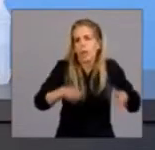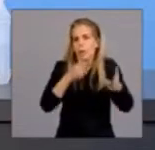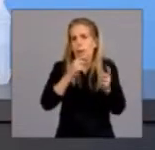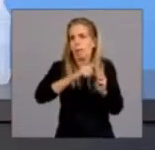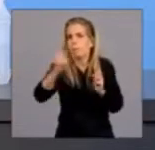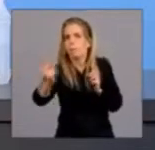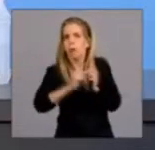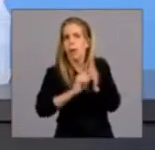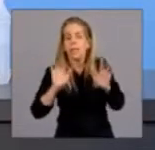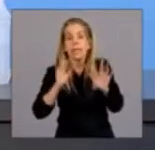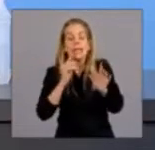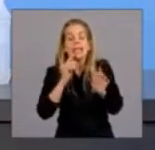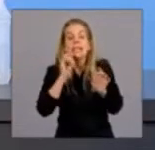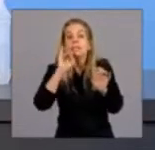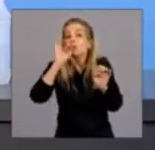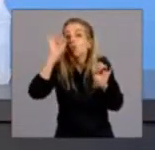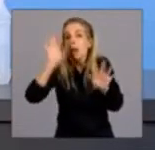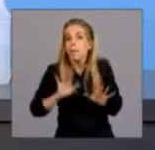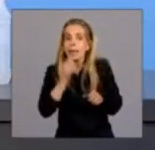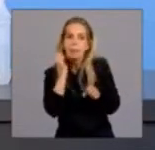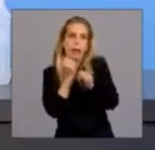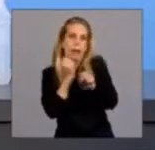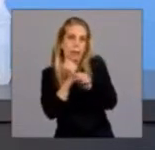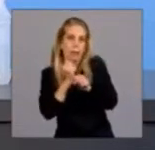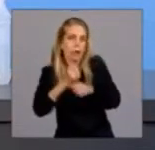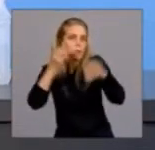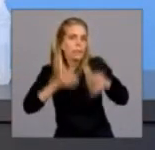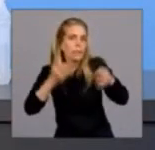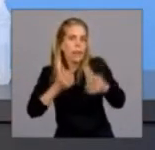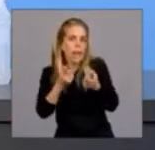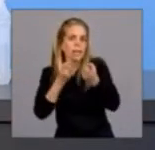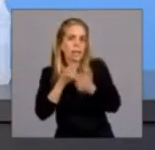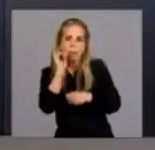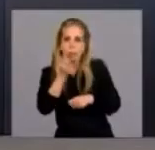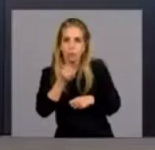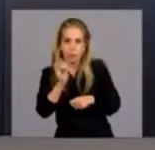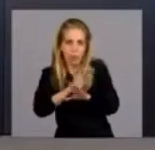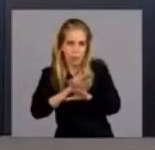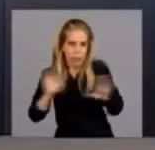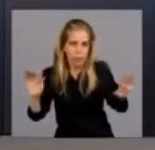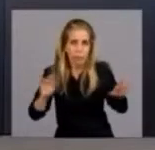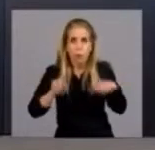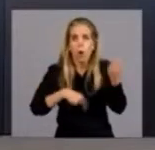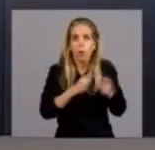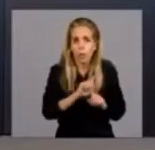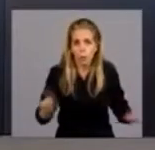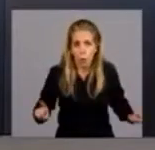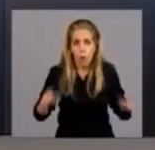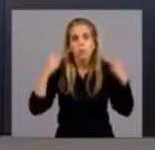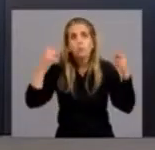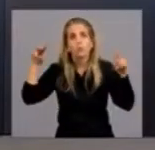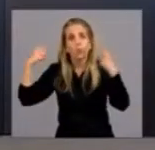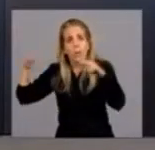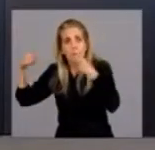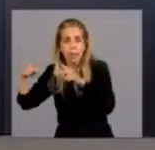salvo para el caso de trabajadores o trabajadoras de actividades esenciales. Y la actividad turística.